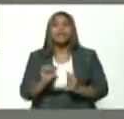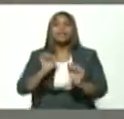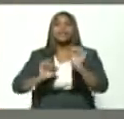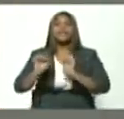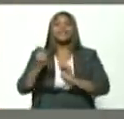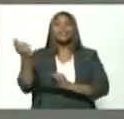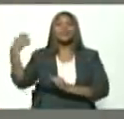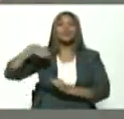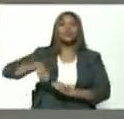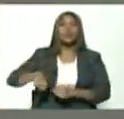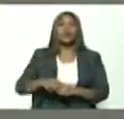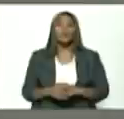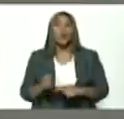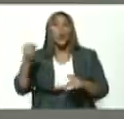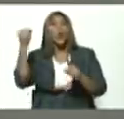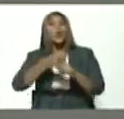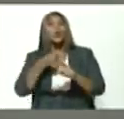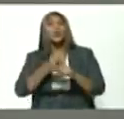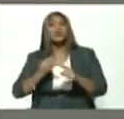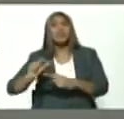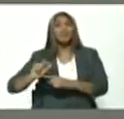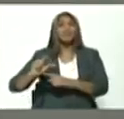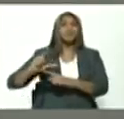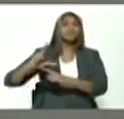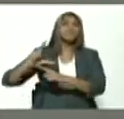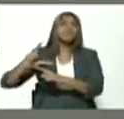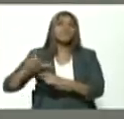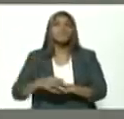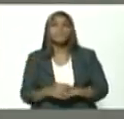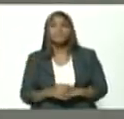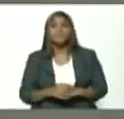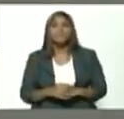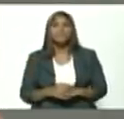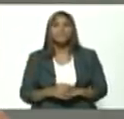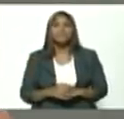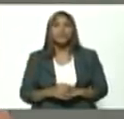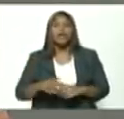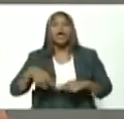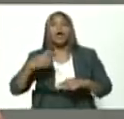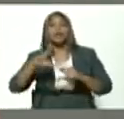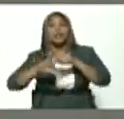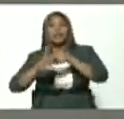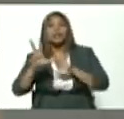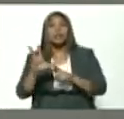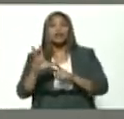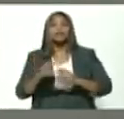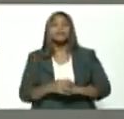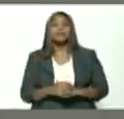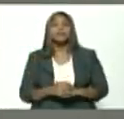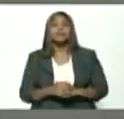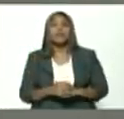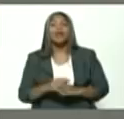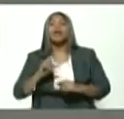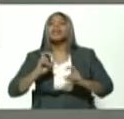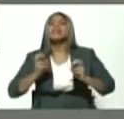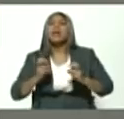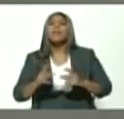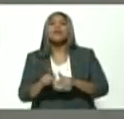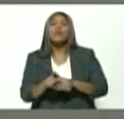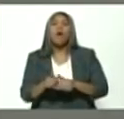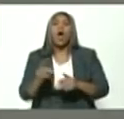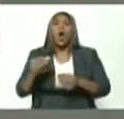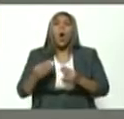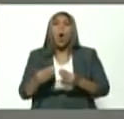salario la lucha contra la inflación en tercer lugar planteó lo que tiene que ver con la protección de las prestaciones